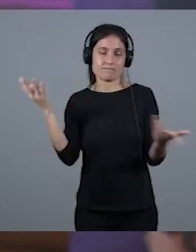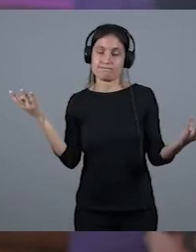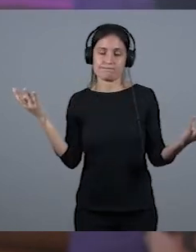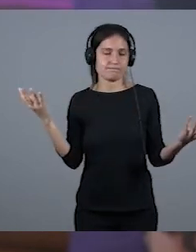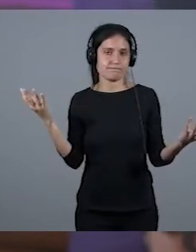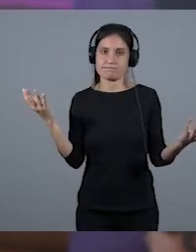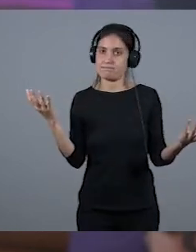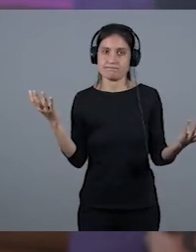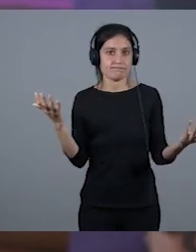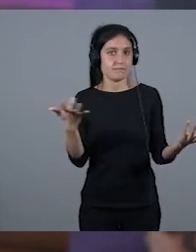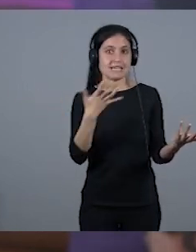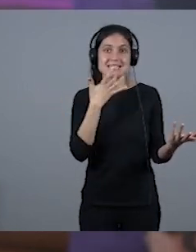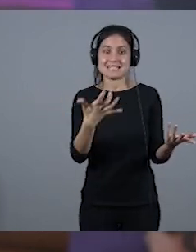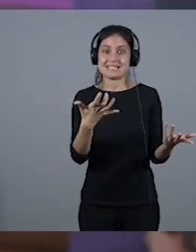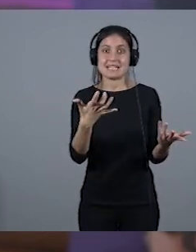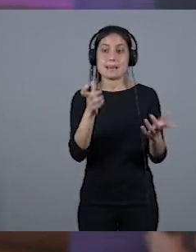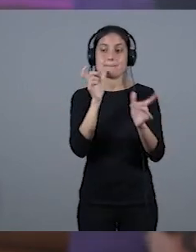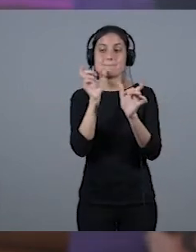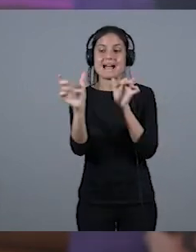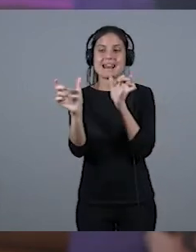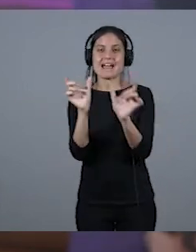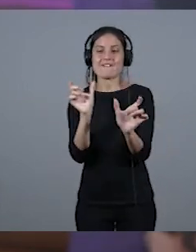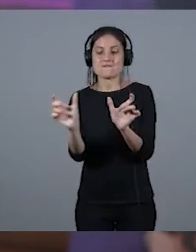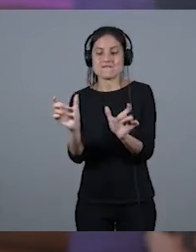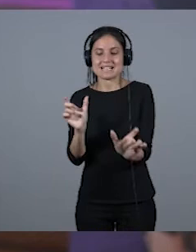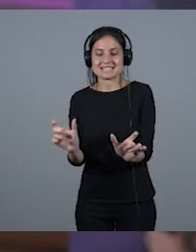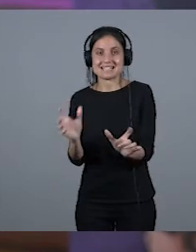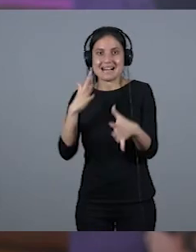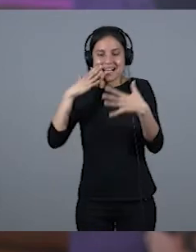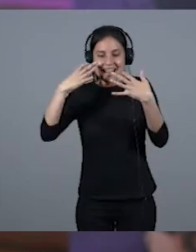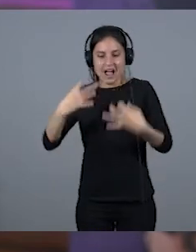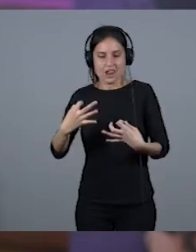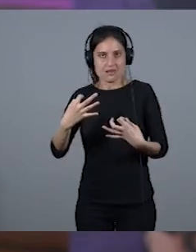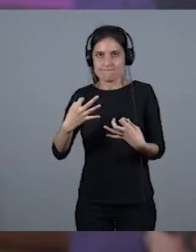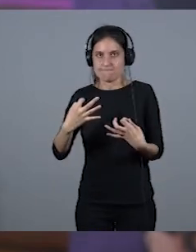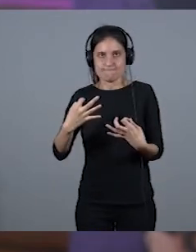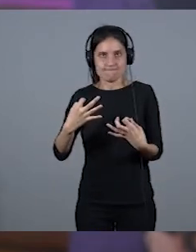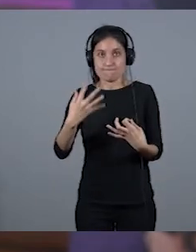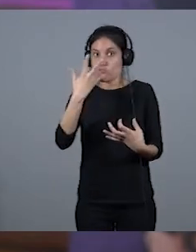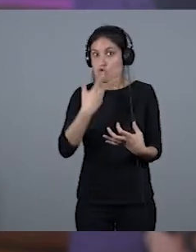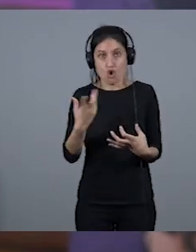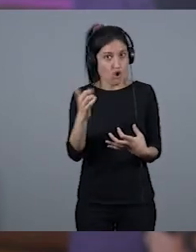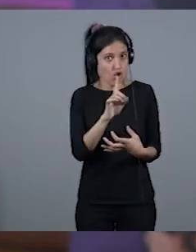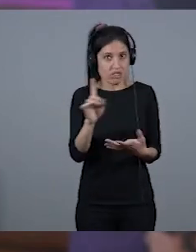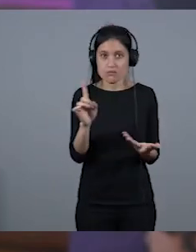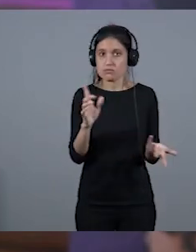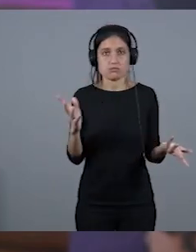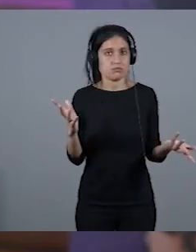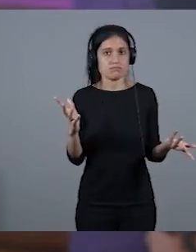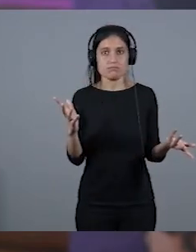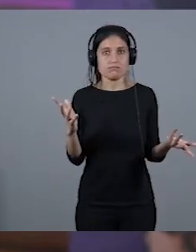Si no conocemos los términos concretos y reales de lo que estamos hablando,